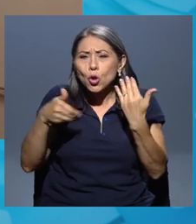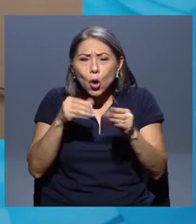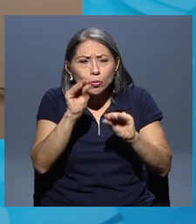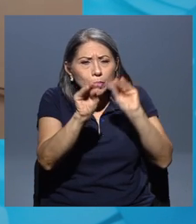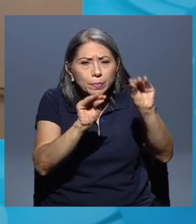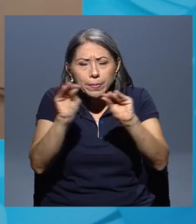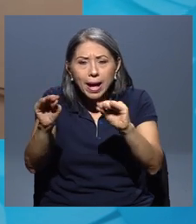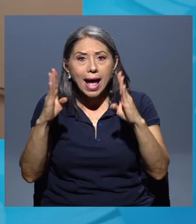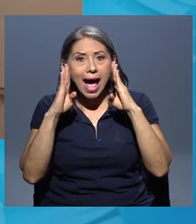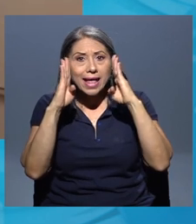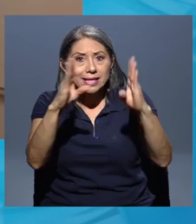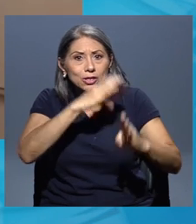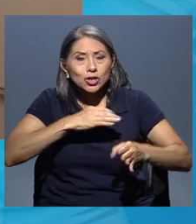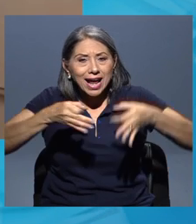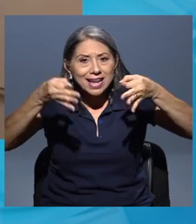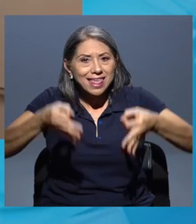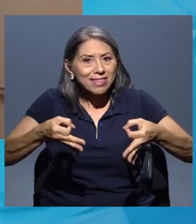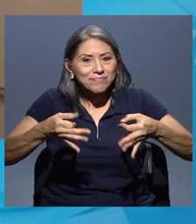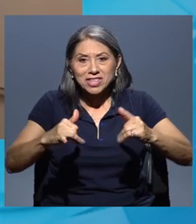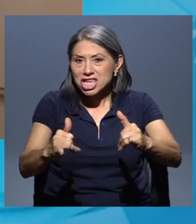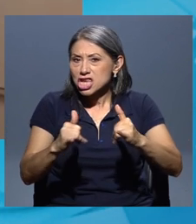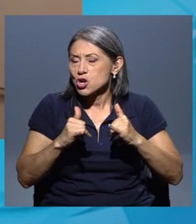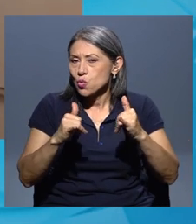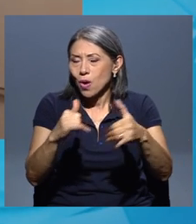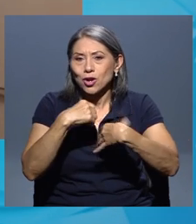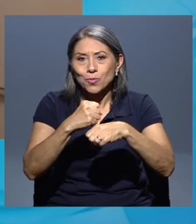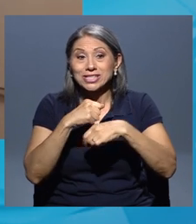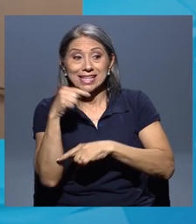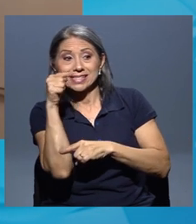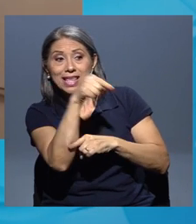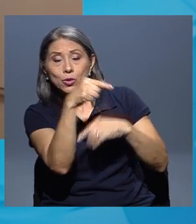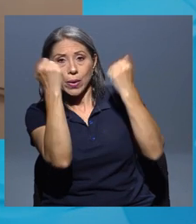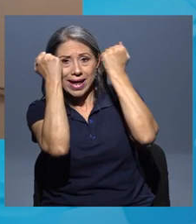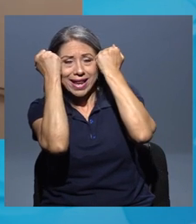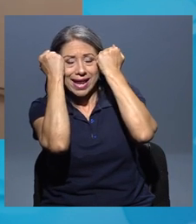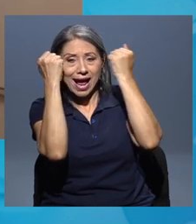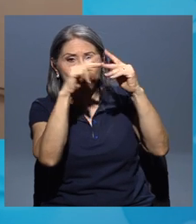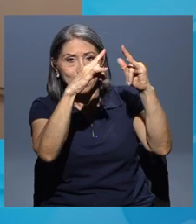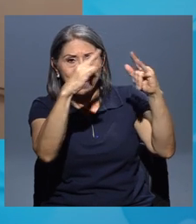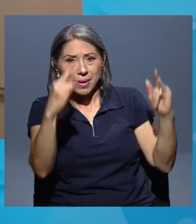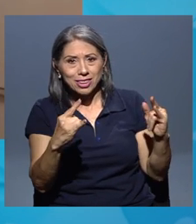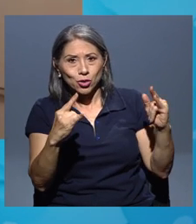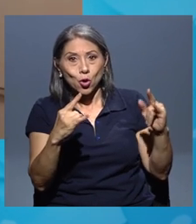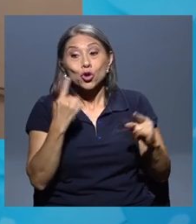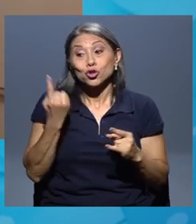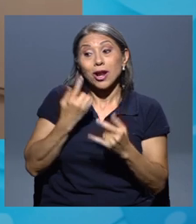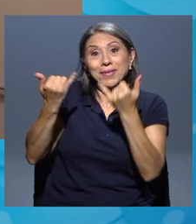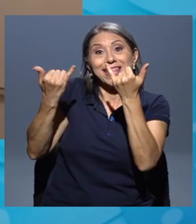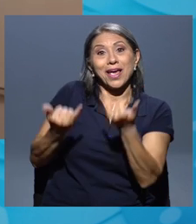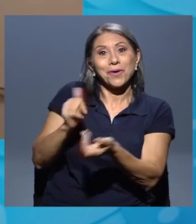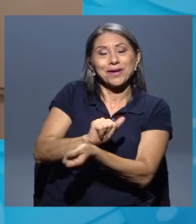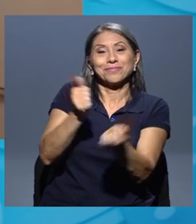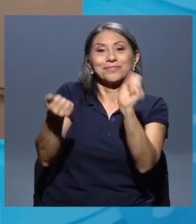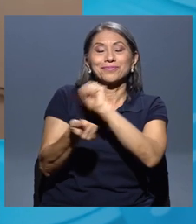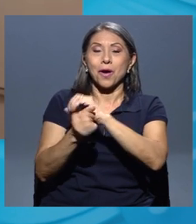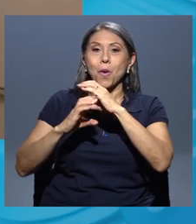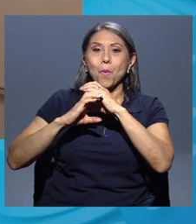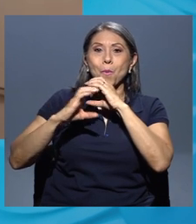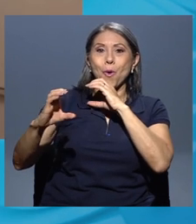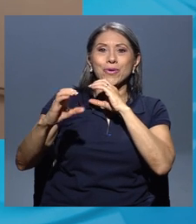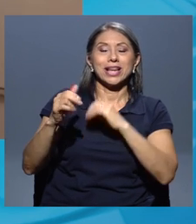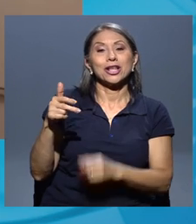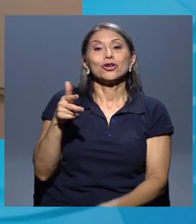atención de calidad, igual como se está haciendo en este momento en el campamento, solo que este sería móvil. Entonces, llegaríamos a